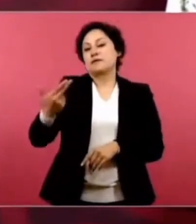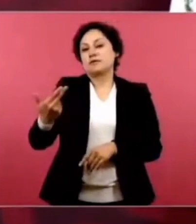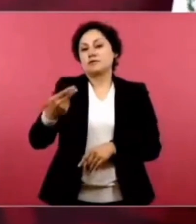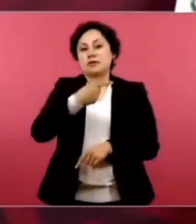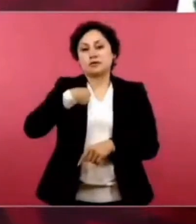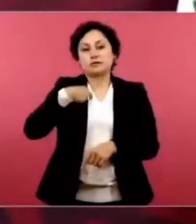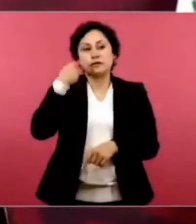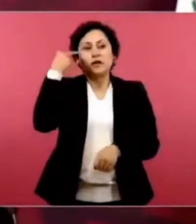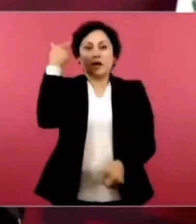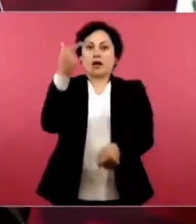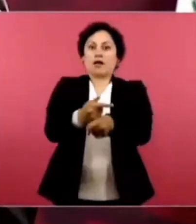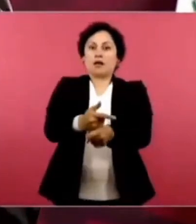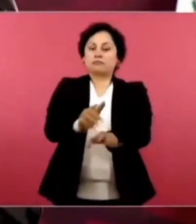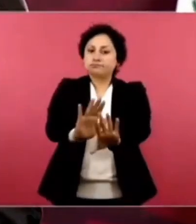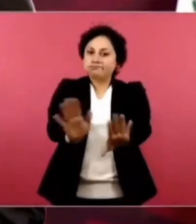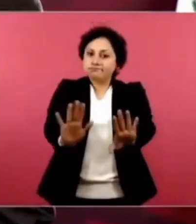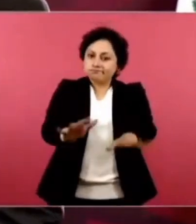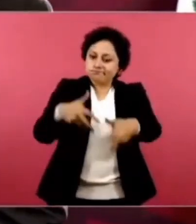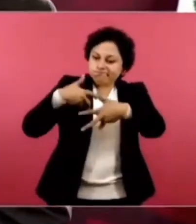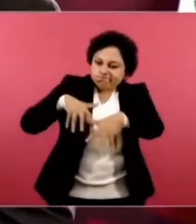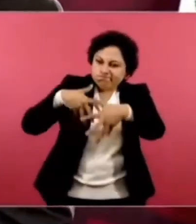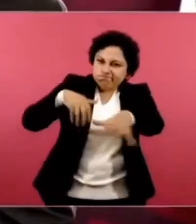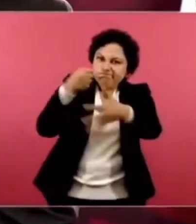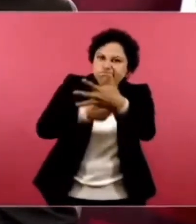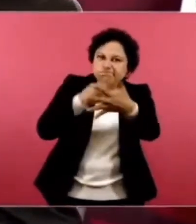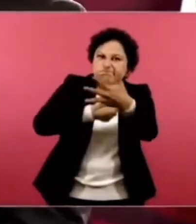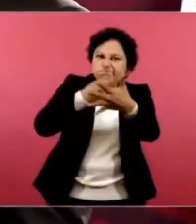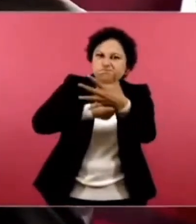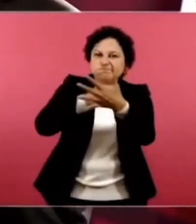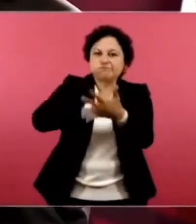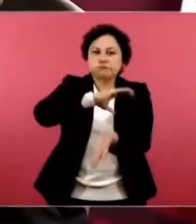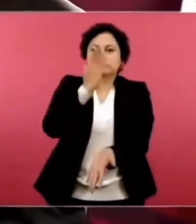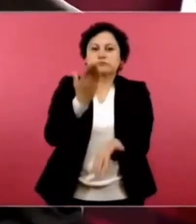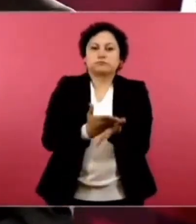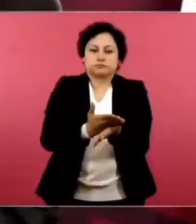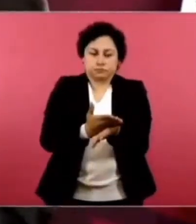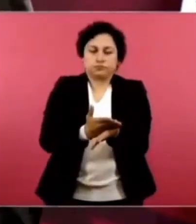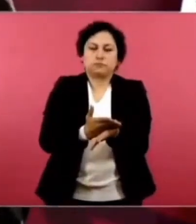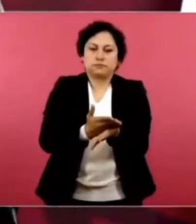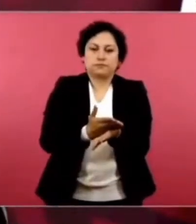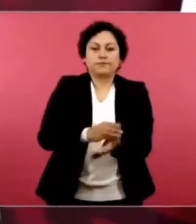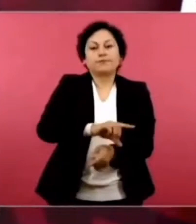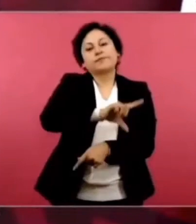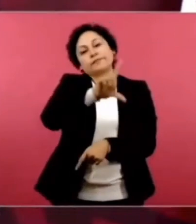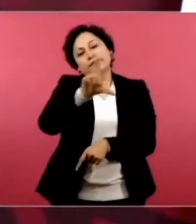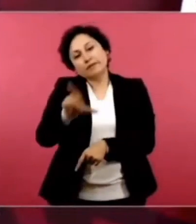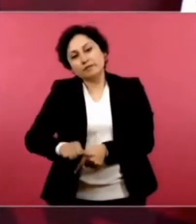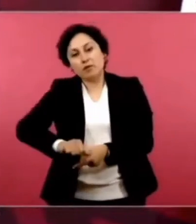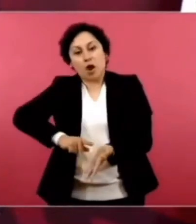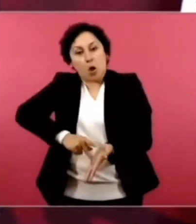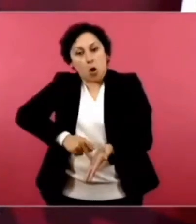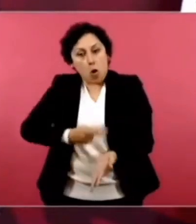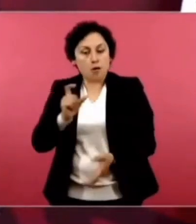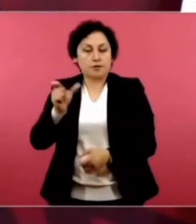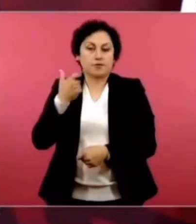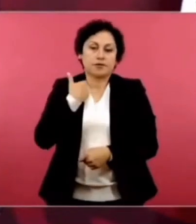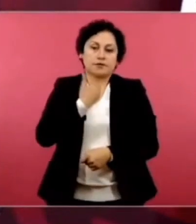hasta cierto punto la reforma y Peña vuelve otra vez